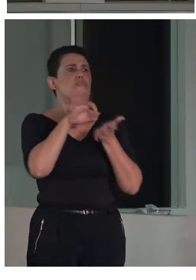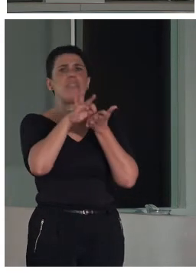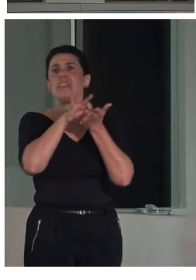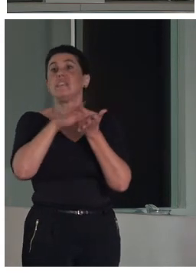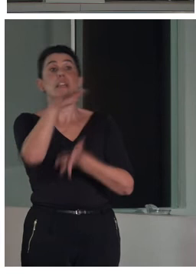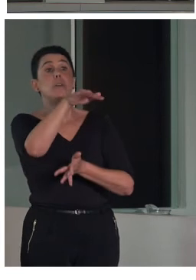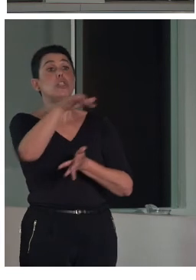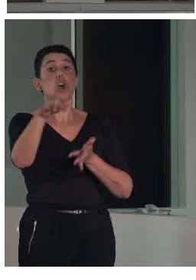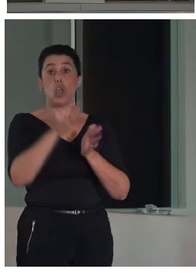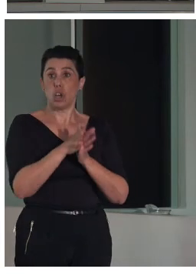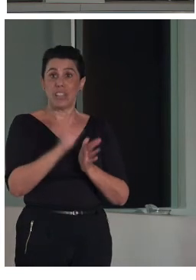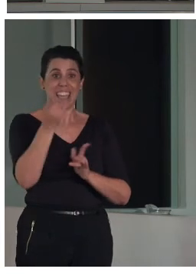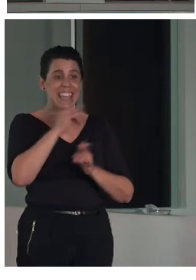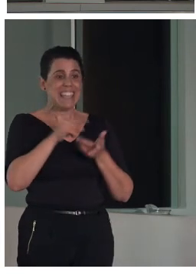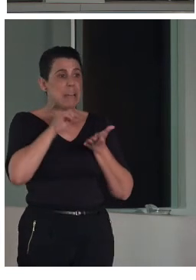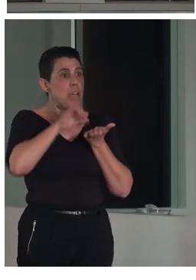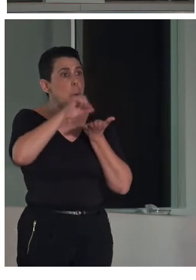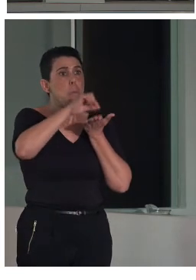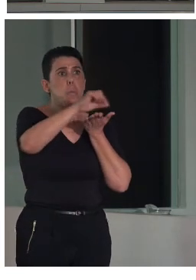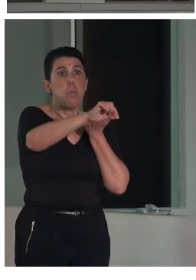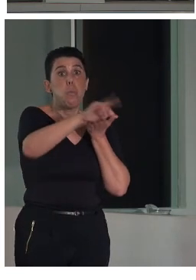puntos cómo debe ser el recorrido